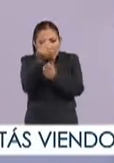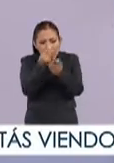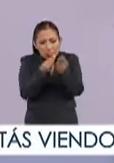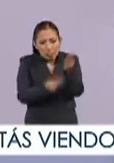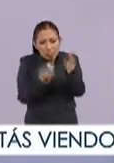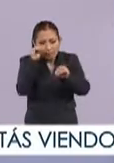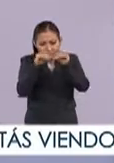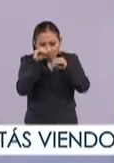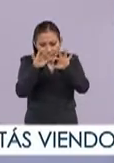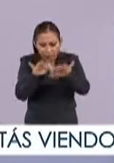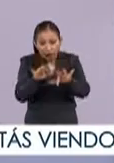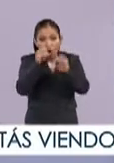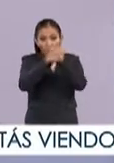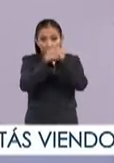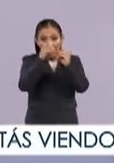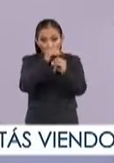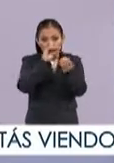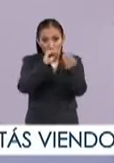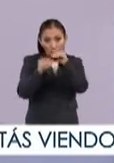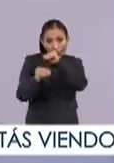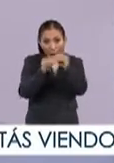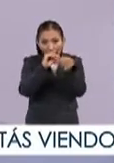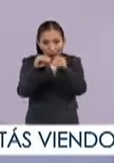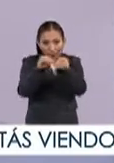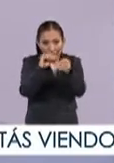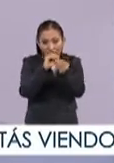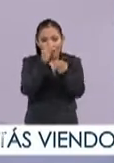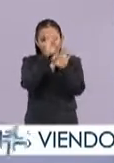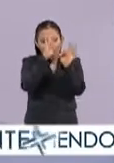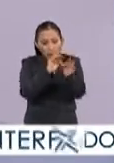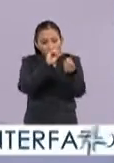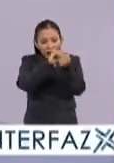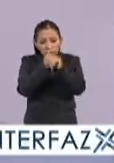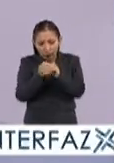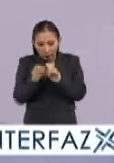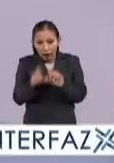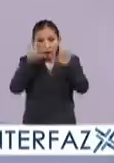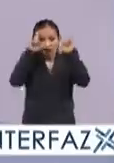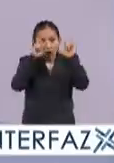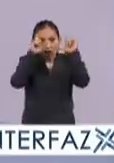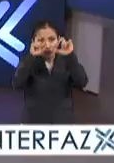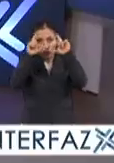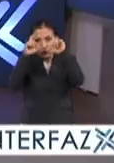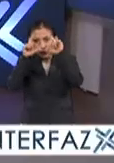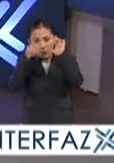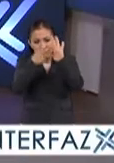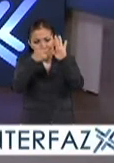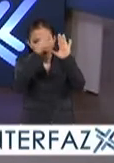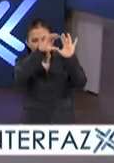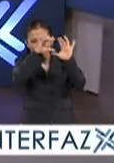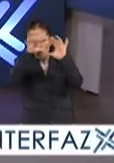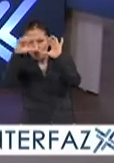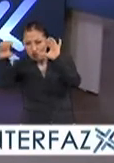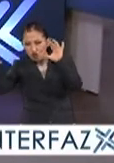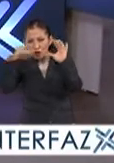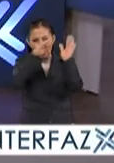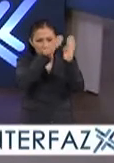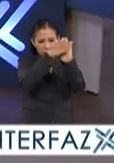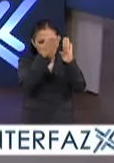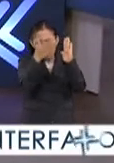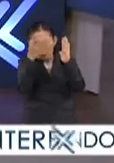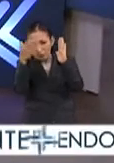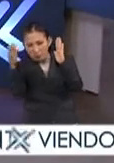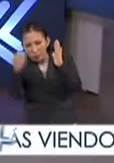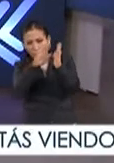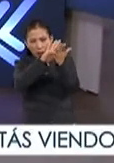cual se animan objetos figuras etcétera mediante la toma de fotografías constantes e ir moviendo estas